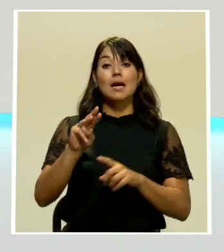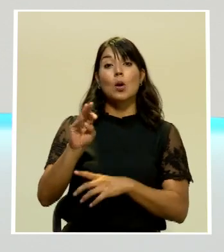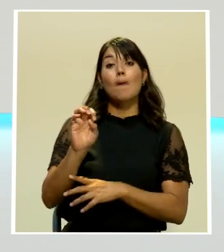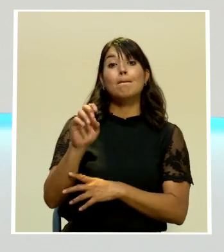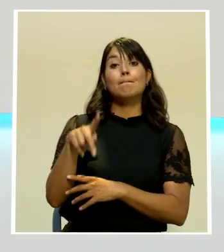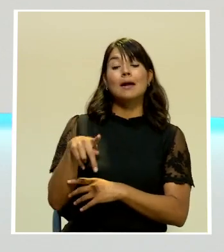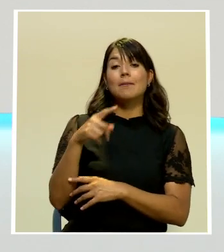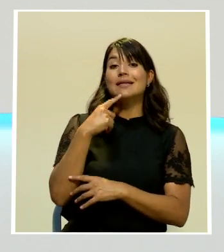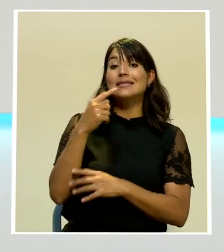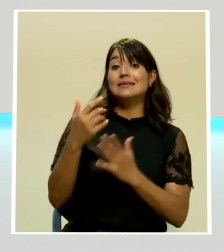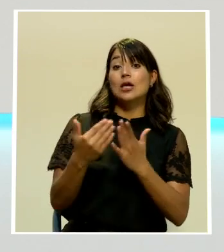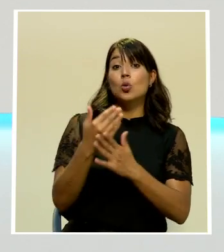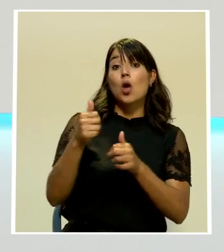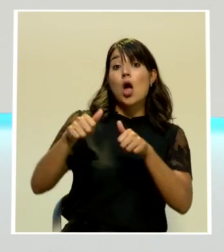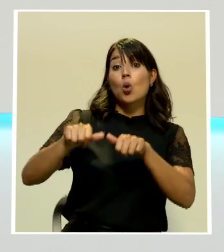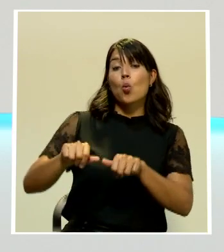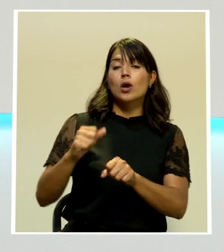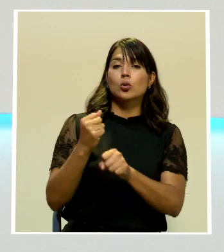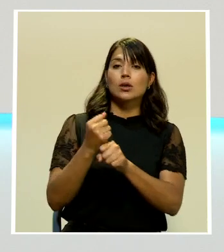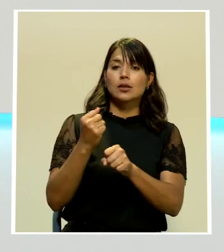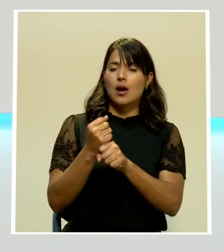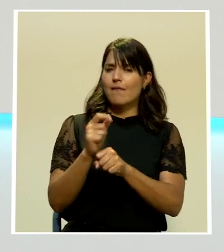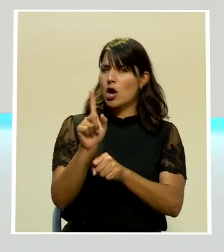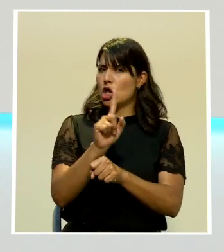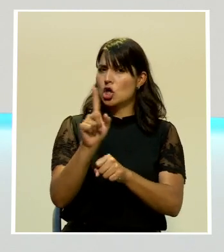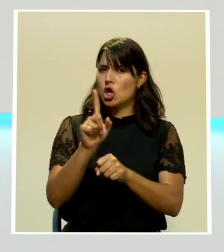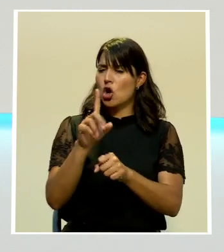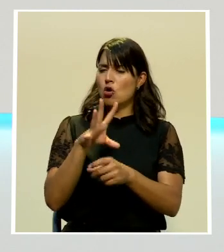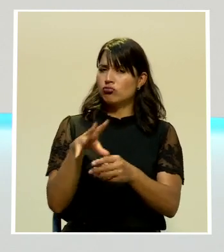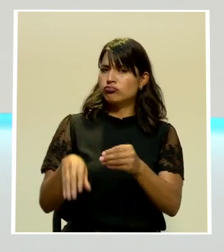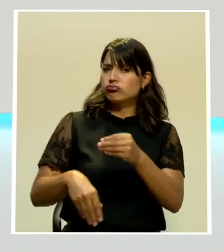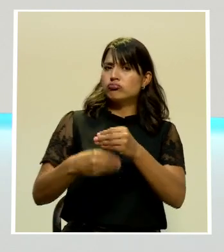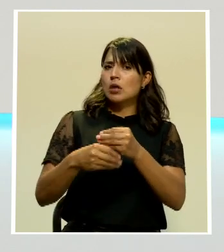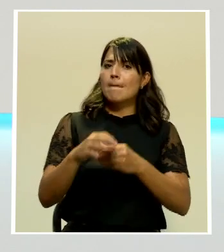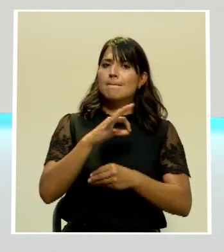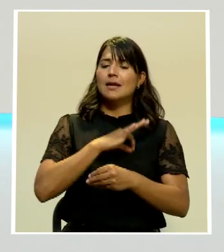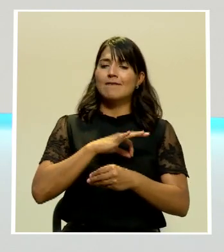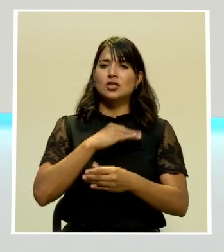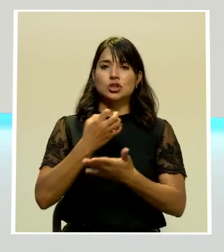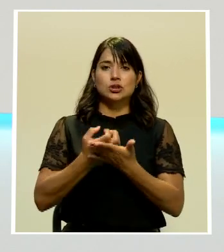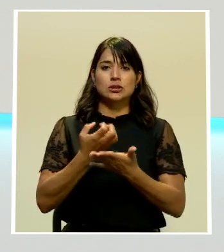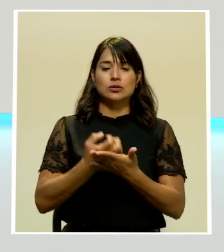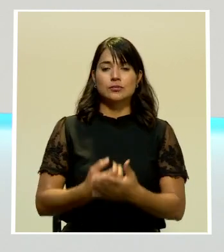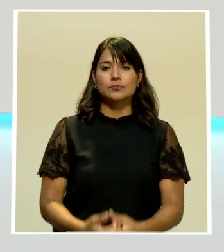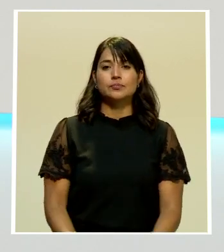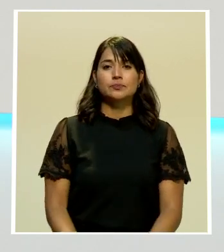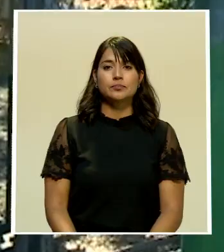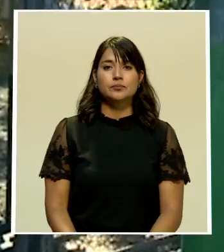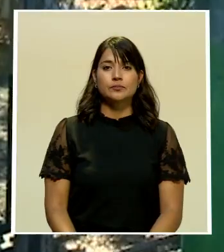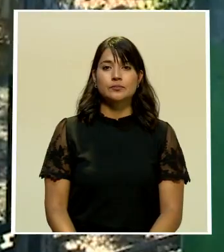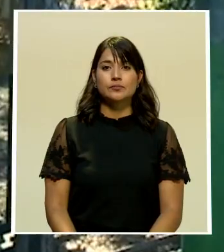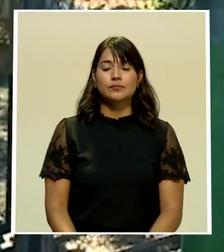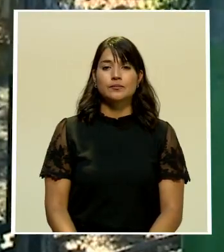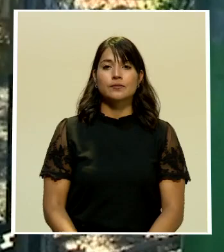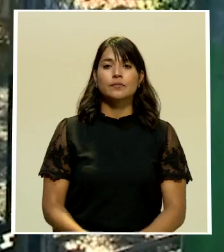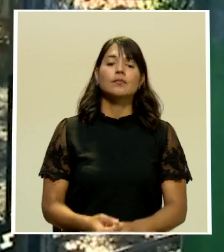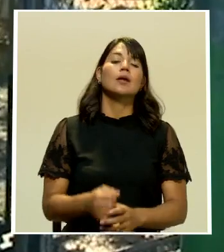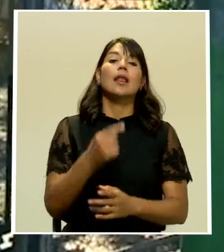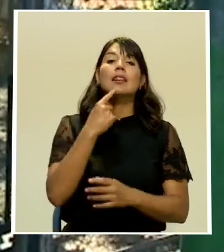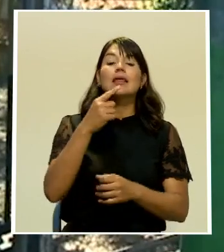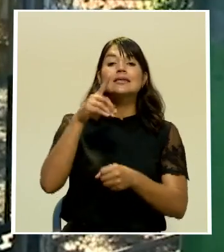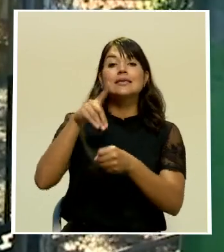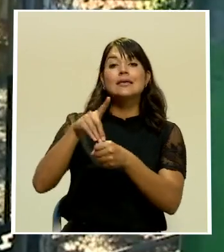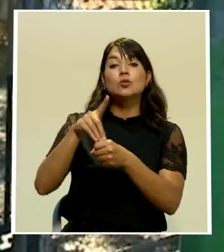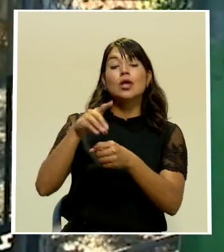alegan que el nuevo acuerdo laboral no incluye beneficios económicos. De acuerdo con el